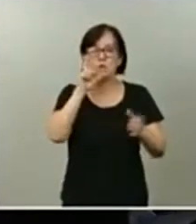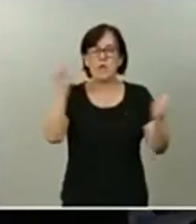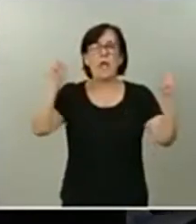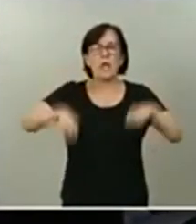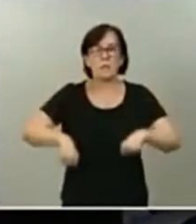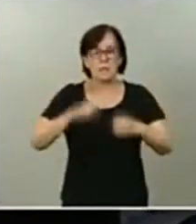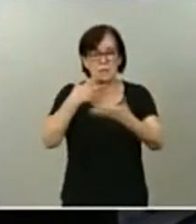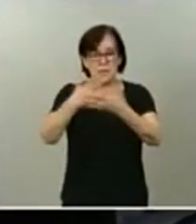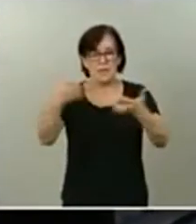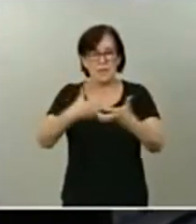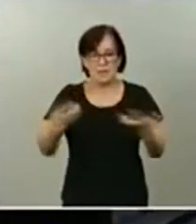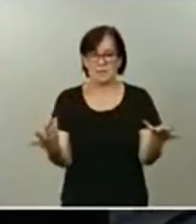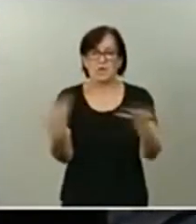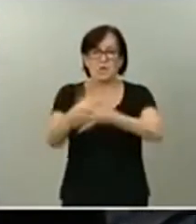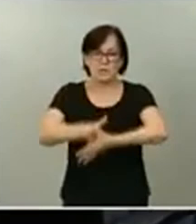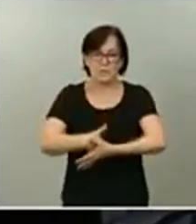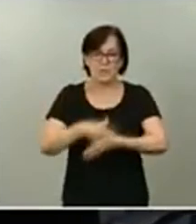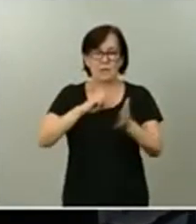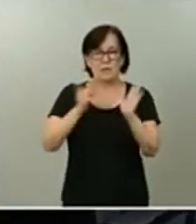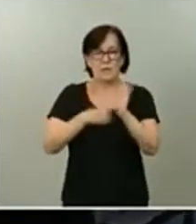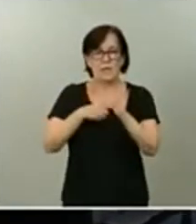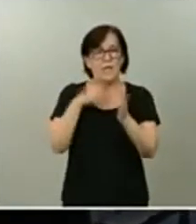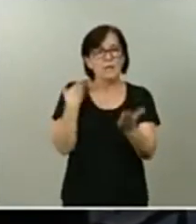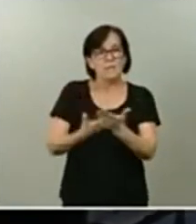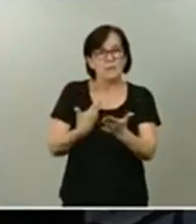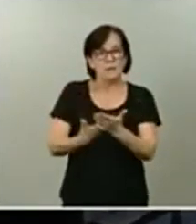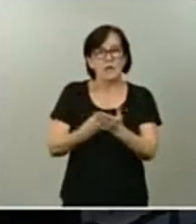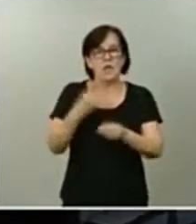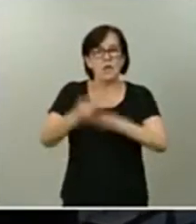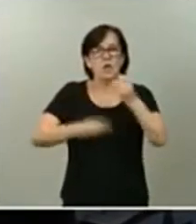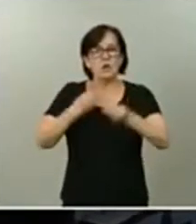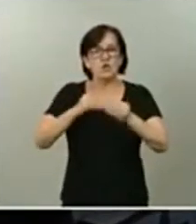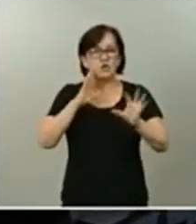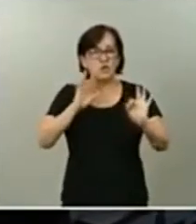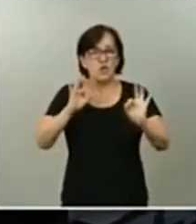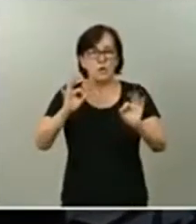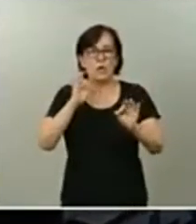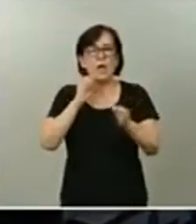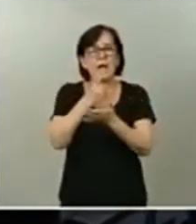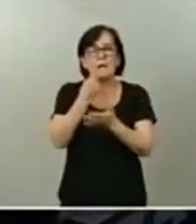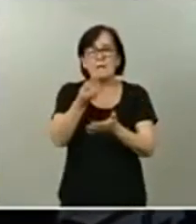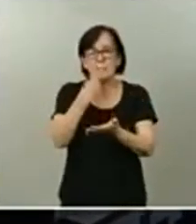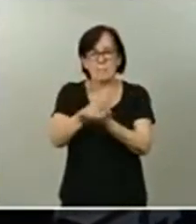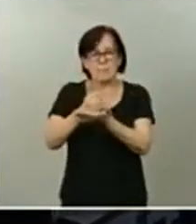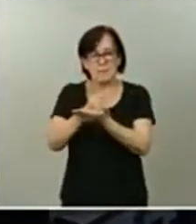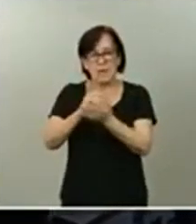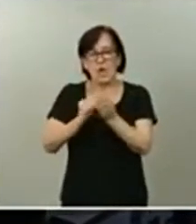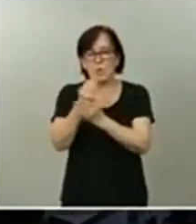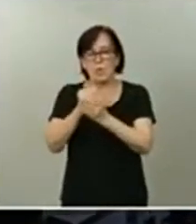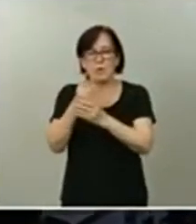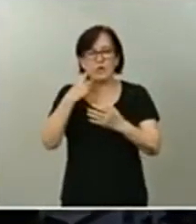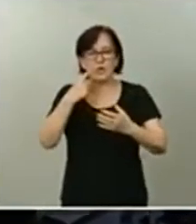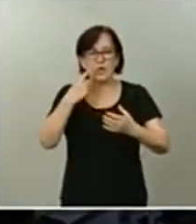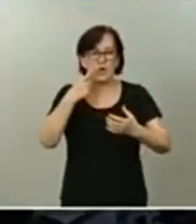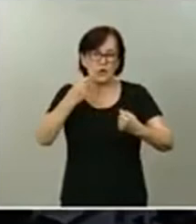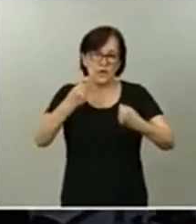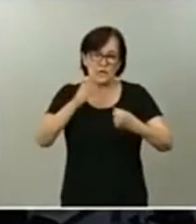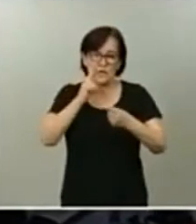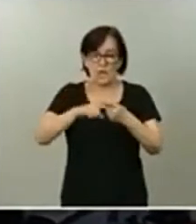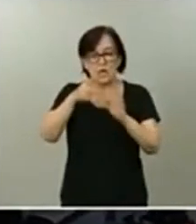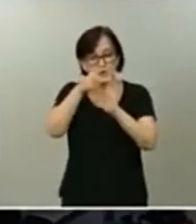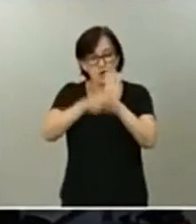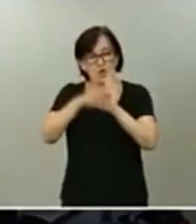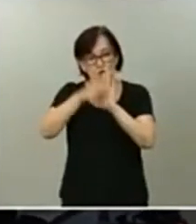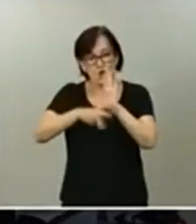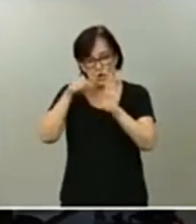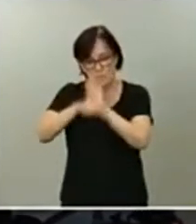refundido de la Ley de Garantía y Uso Racional de Medicamentos y Productos Sanitarios, así como en su norma de desarrollo.